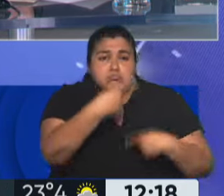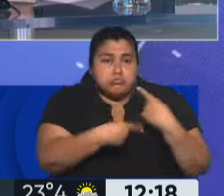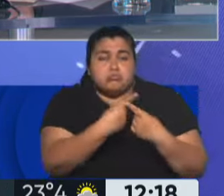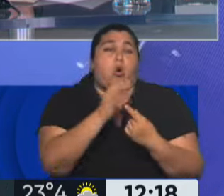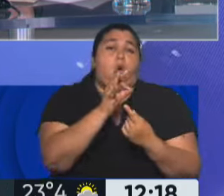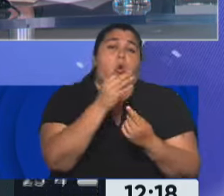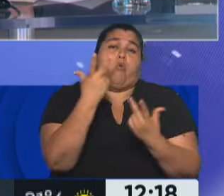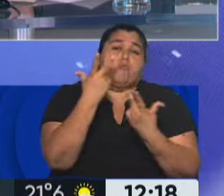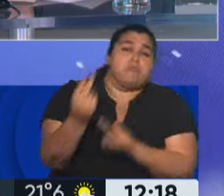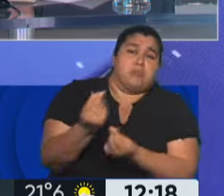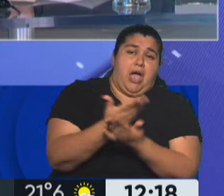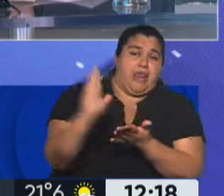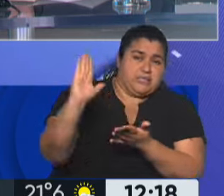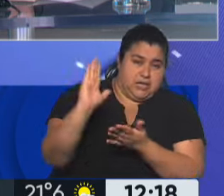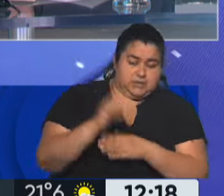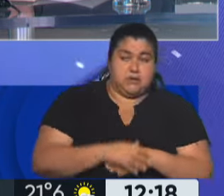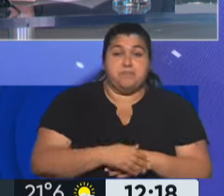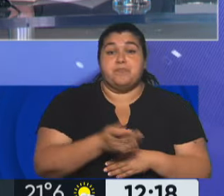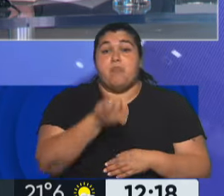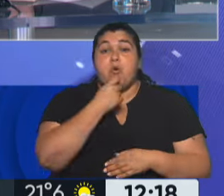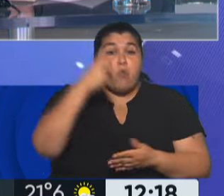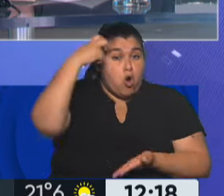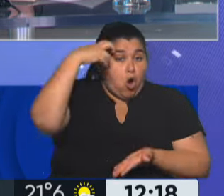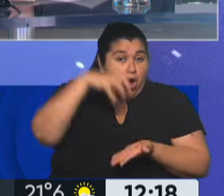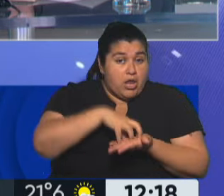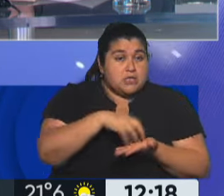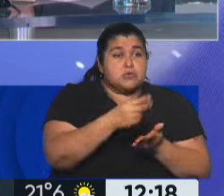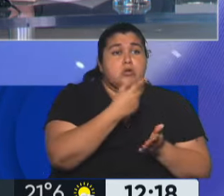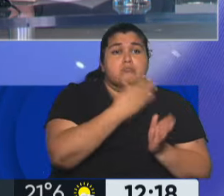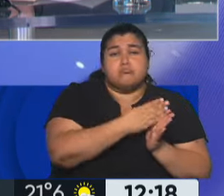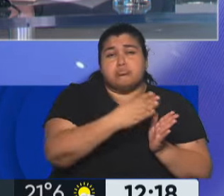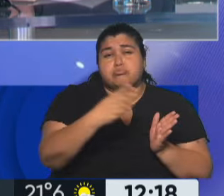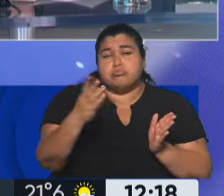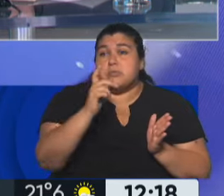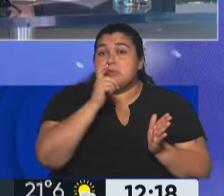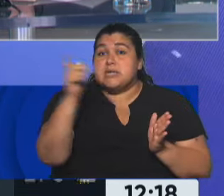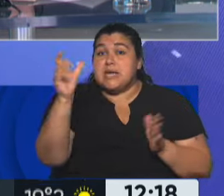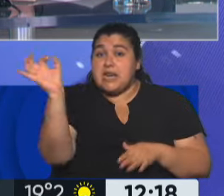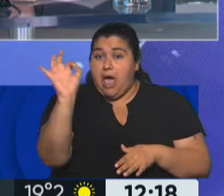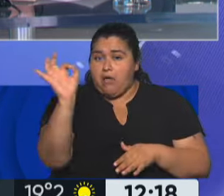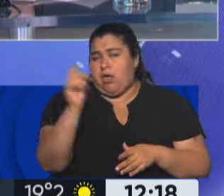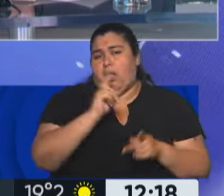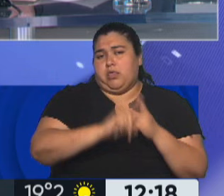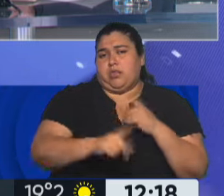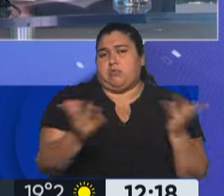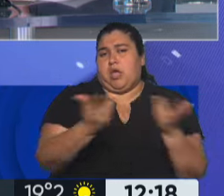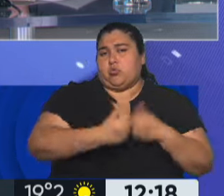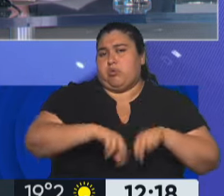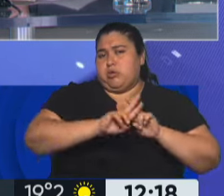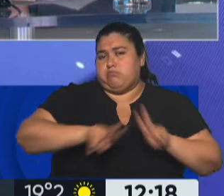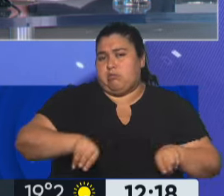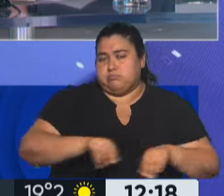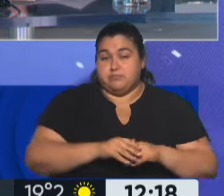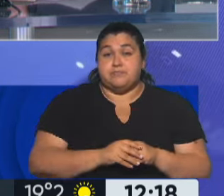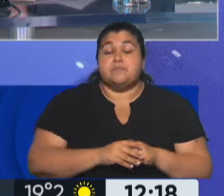días corridos. Si en esos 90 días el Congreso no se expide, el DNU cae directamente. Por el otro lado, también lo que se